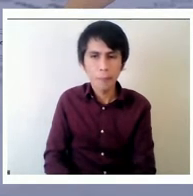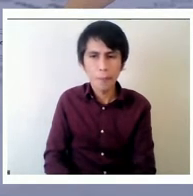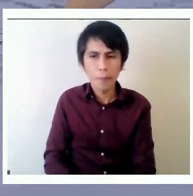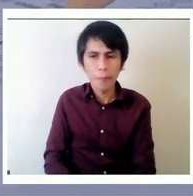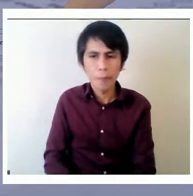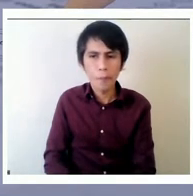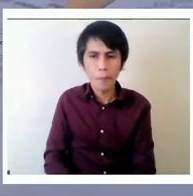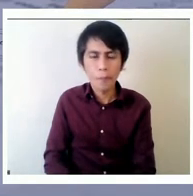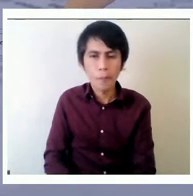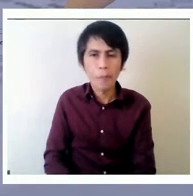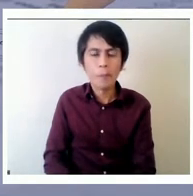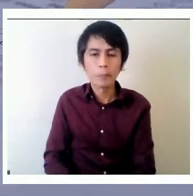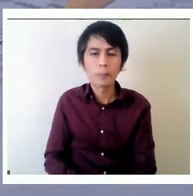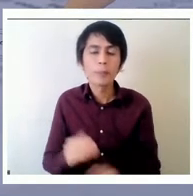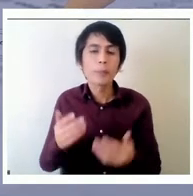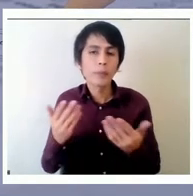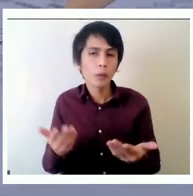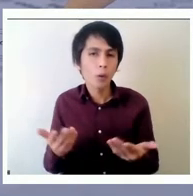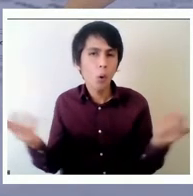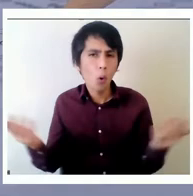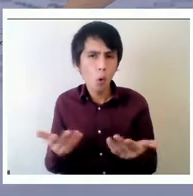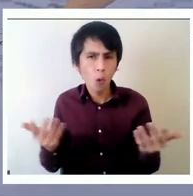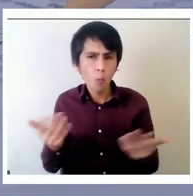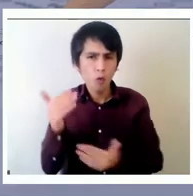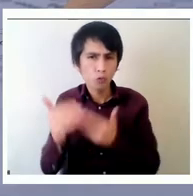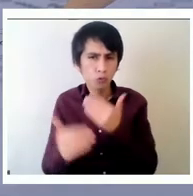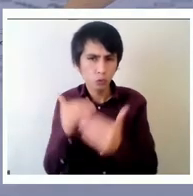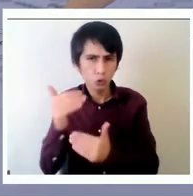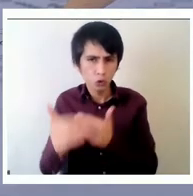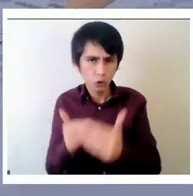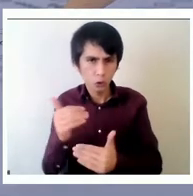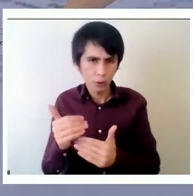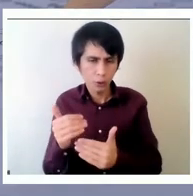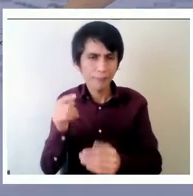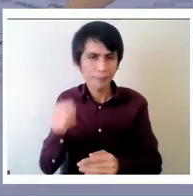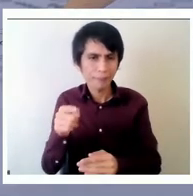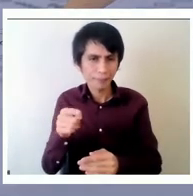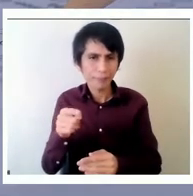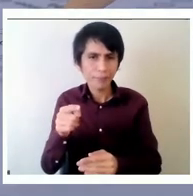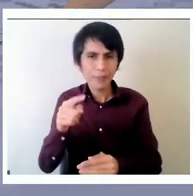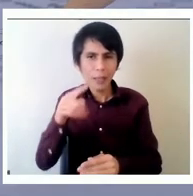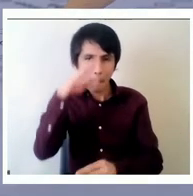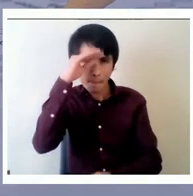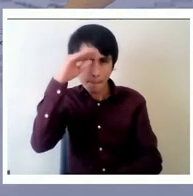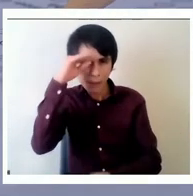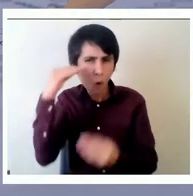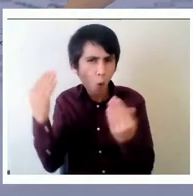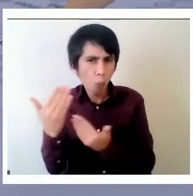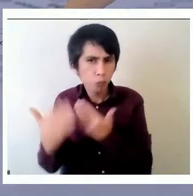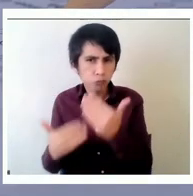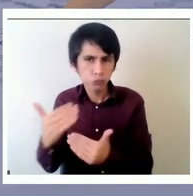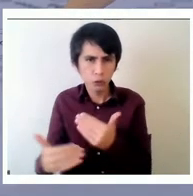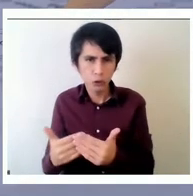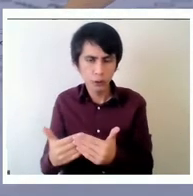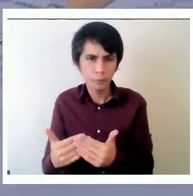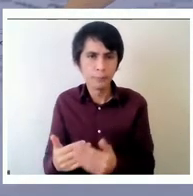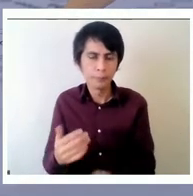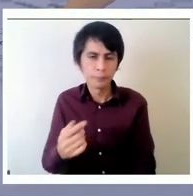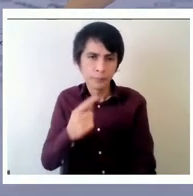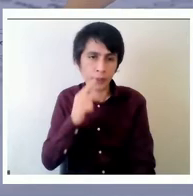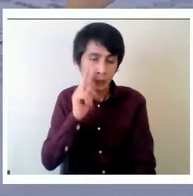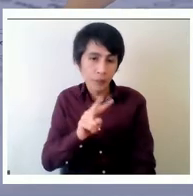y entonces cómo funcionan estas prácticas bueno aquí tenemos algunas